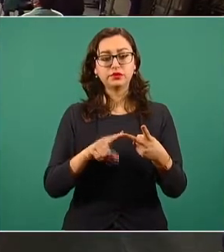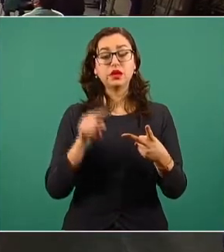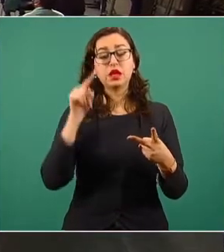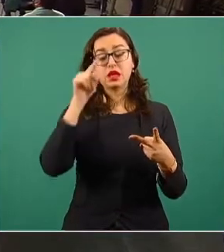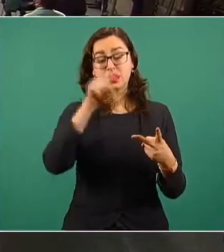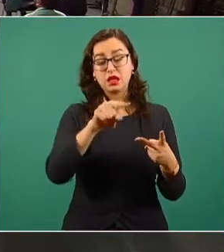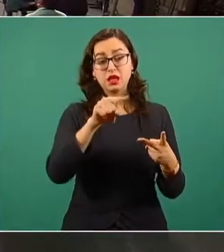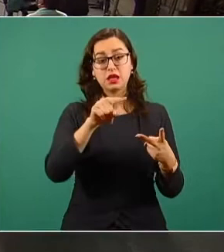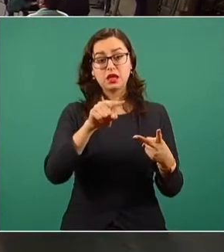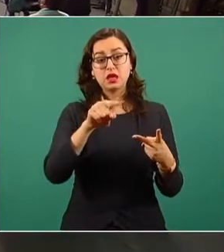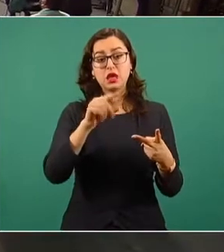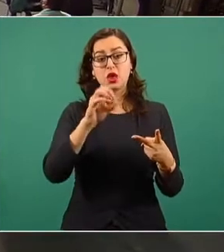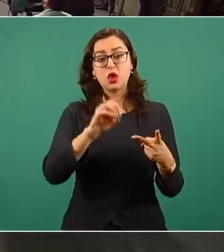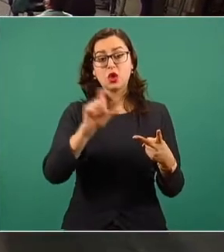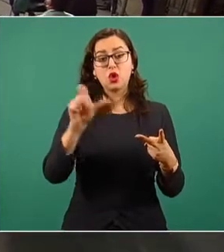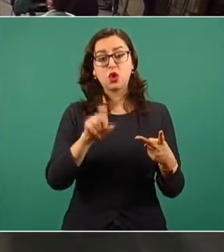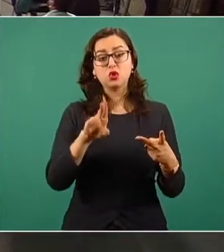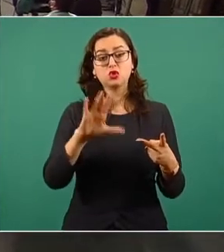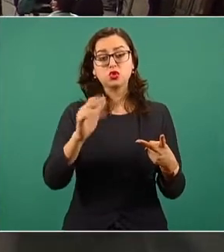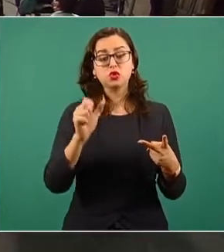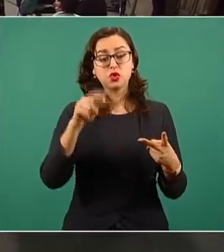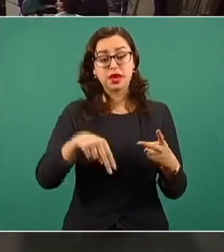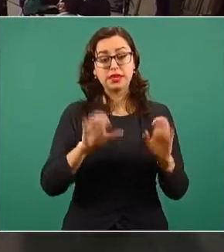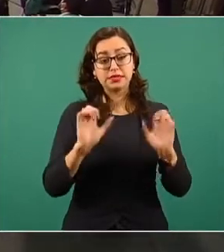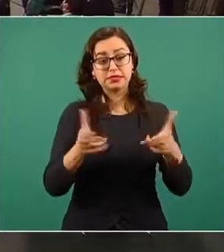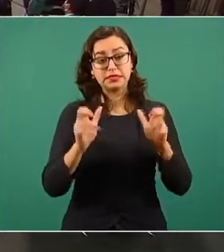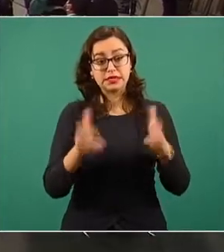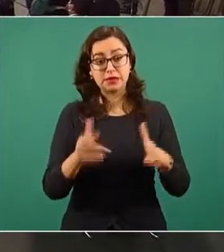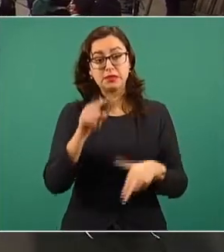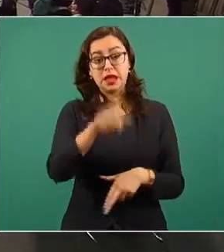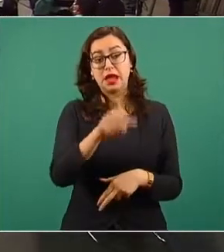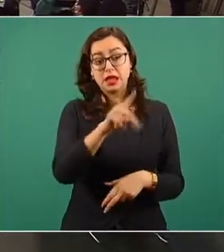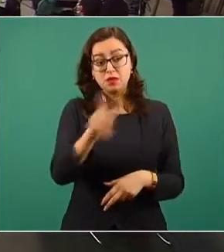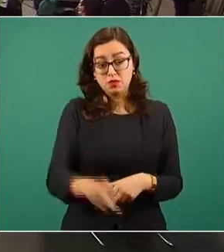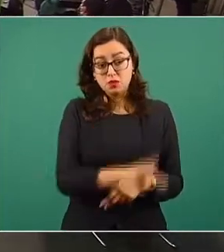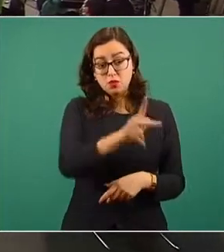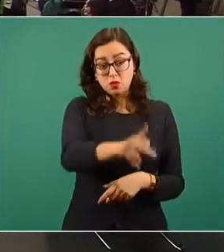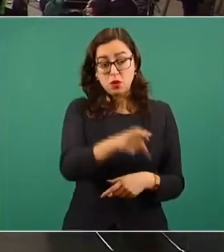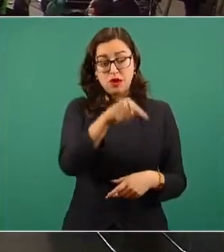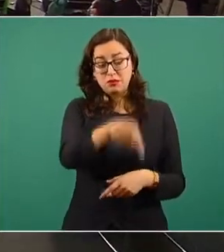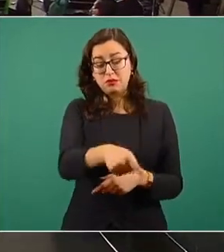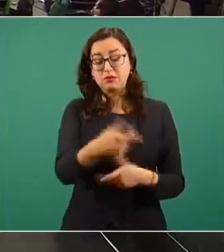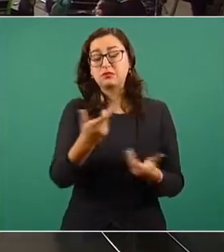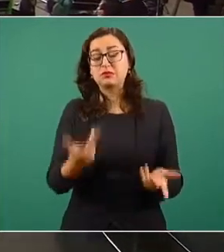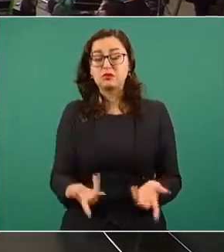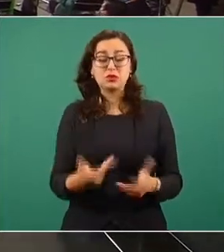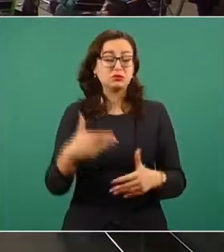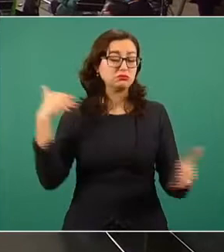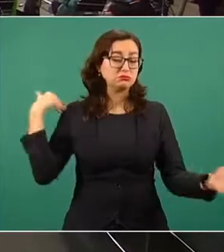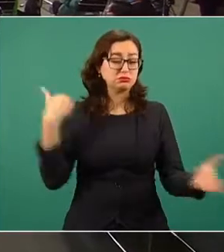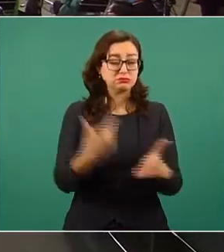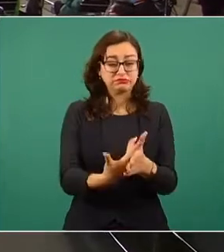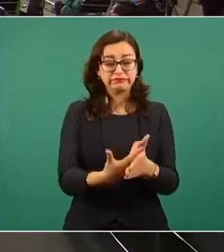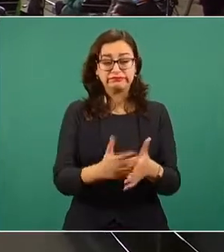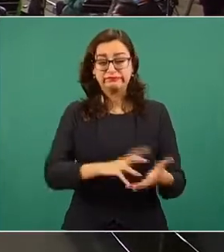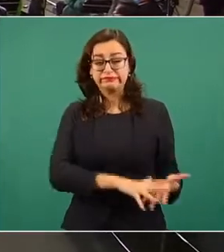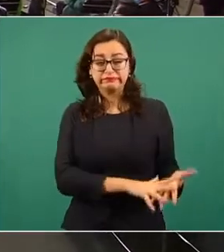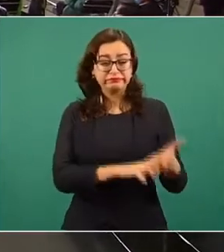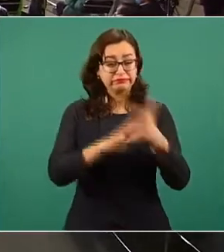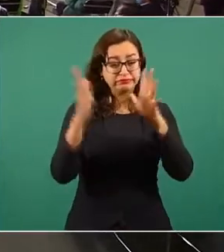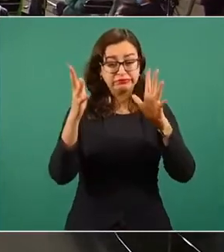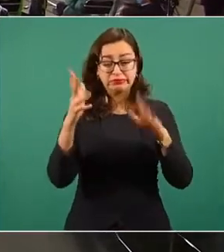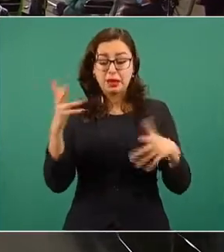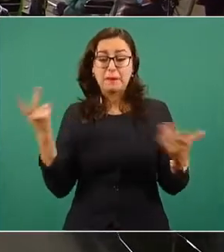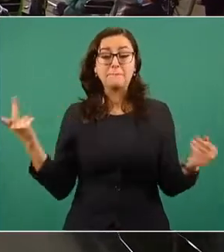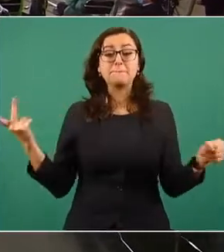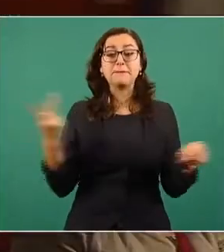municipio de Oxyucat, allí en Chiapas, se ha vivido una espiral de violencia. han, debido a esta mala gestión del